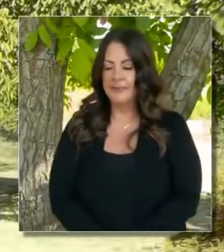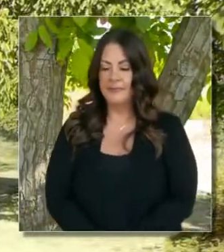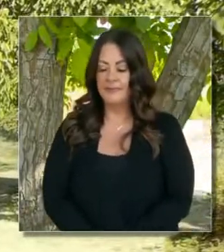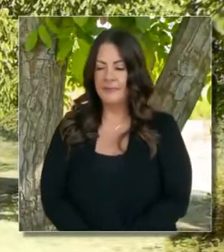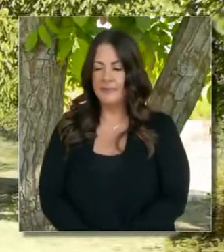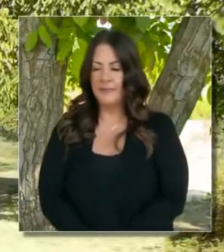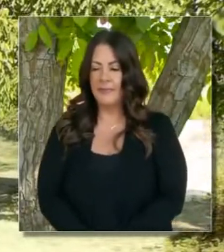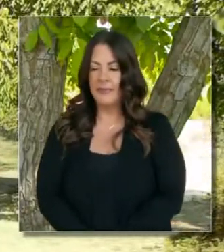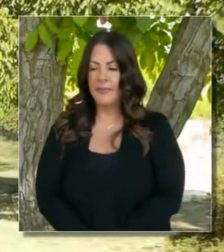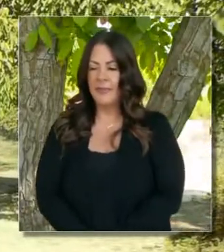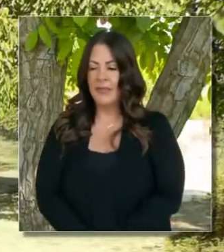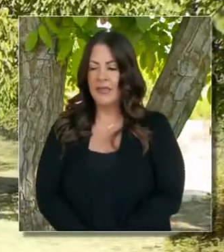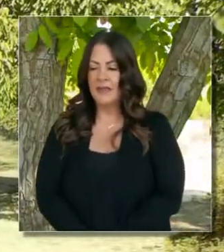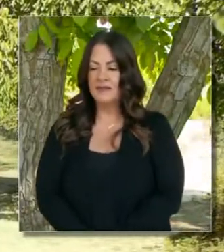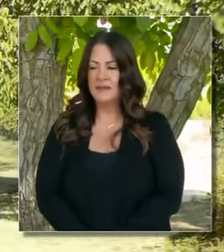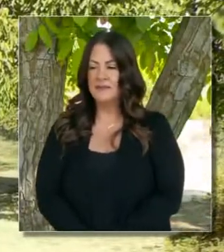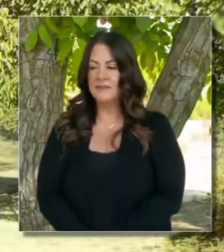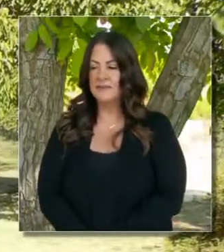Bien.